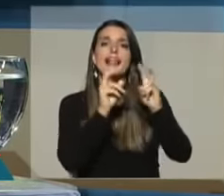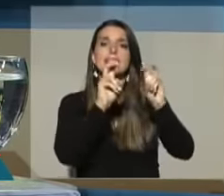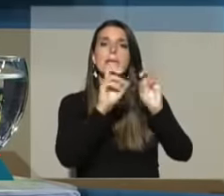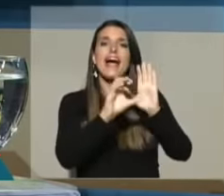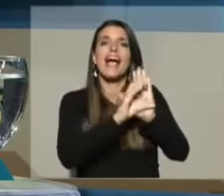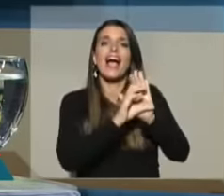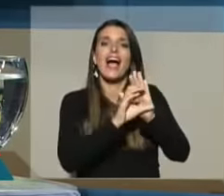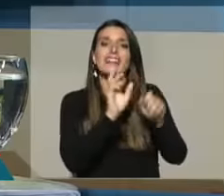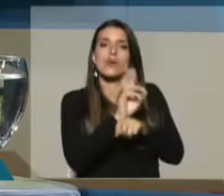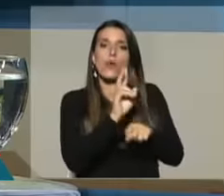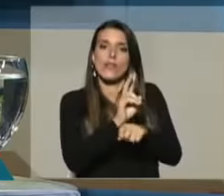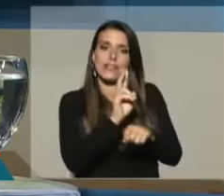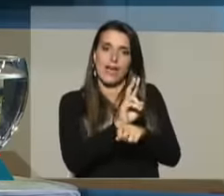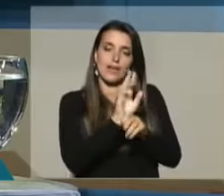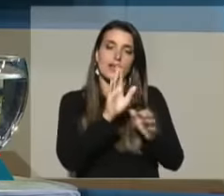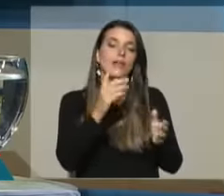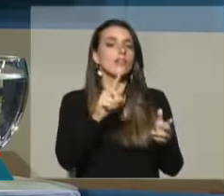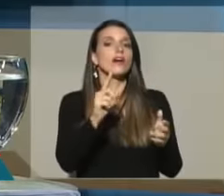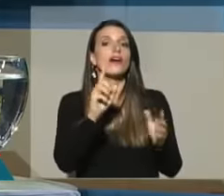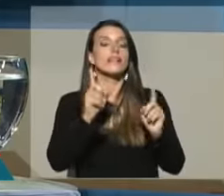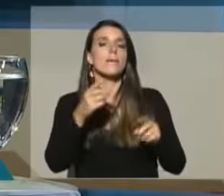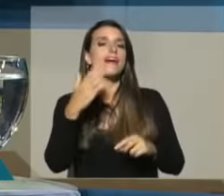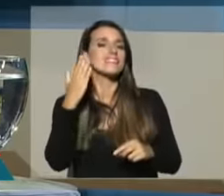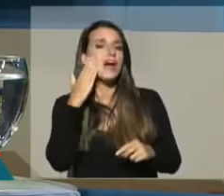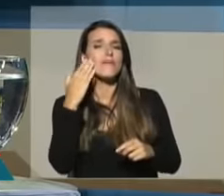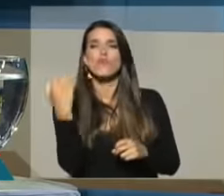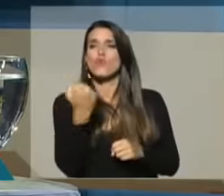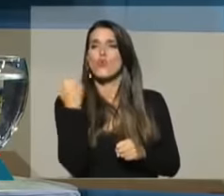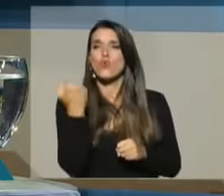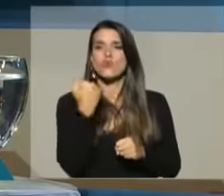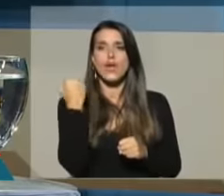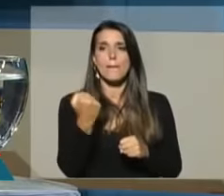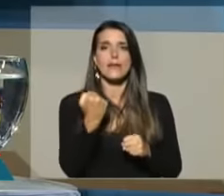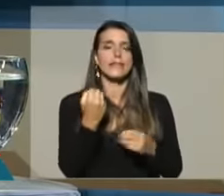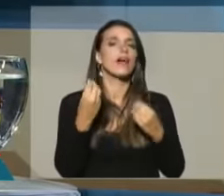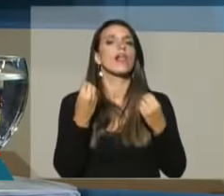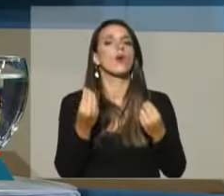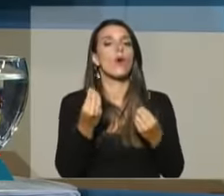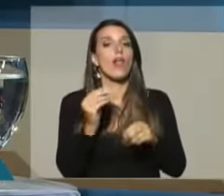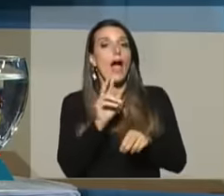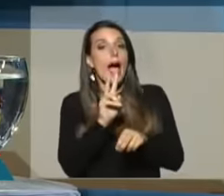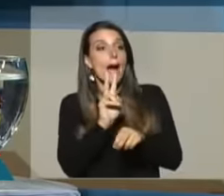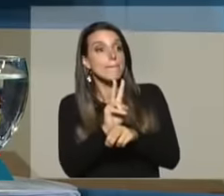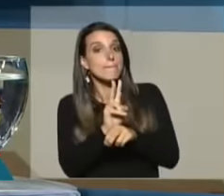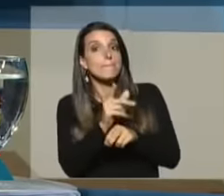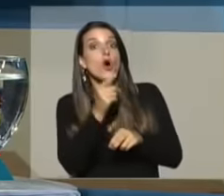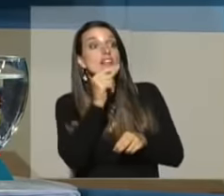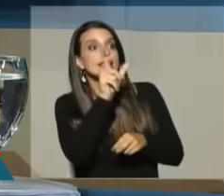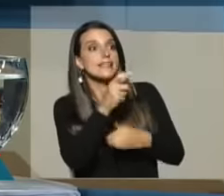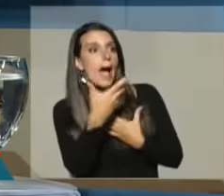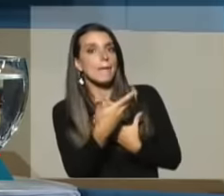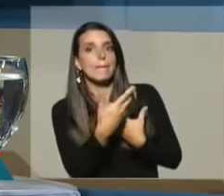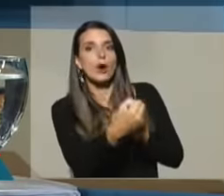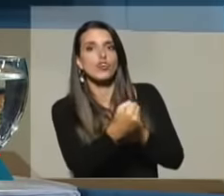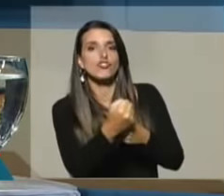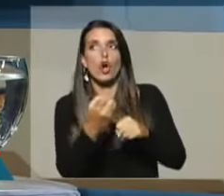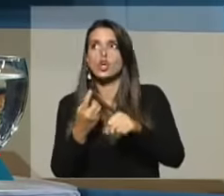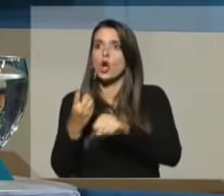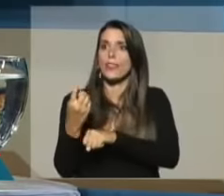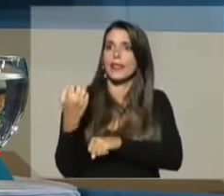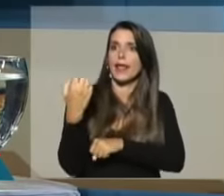capítulo de seguridad de la LUC. Entendemos como central que en el respaldo a la policía y en el combate al delito estos